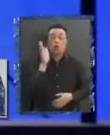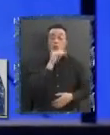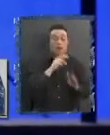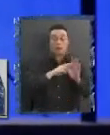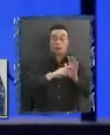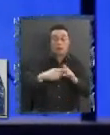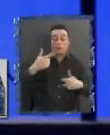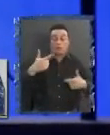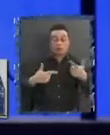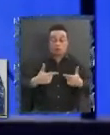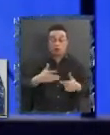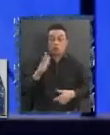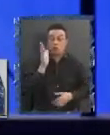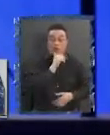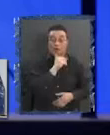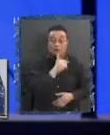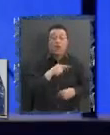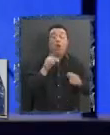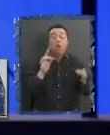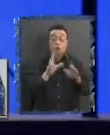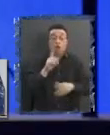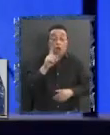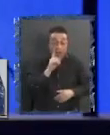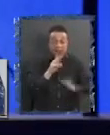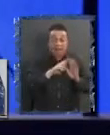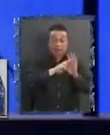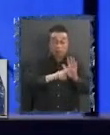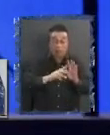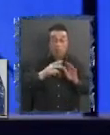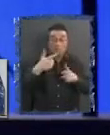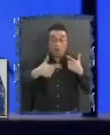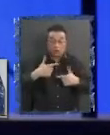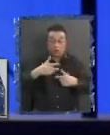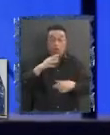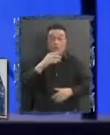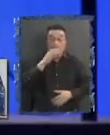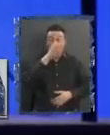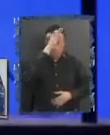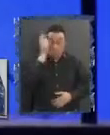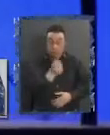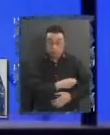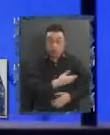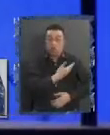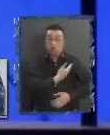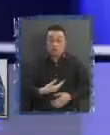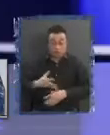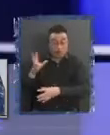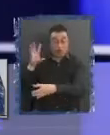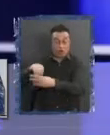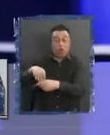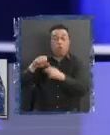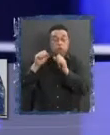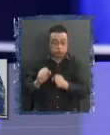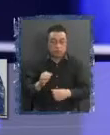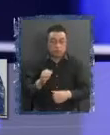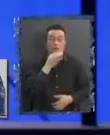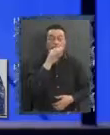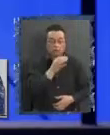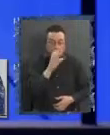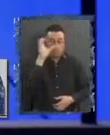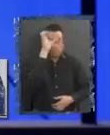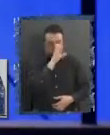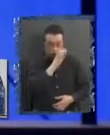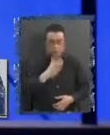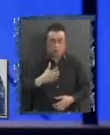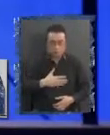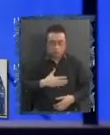si hubiera representación política de los mapuches en el gobierno, podríamos decir y buscar una manera de